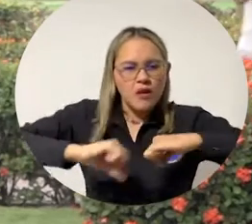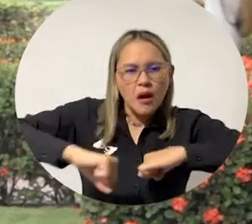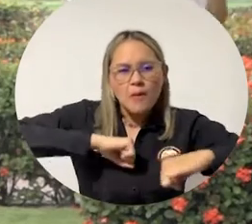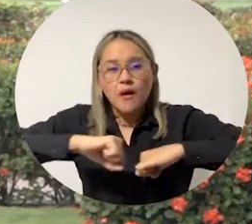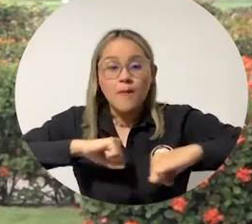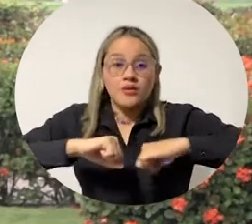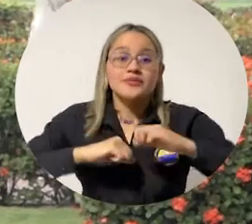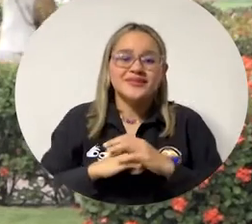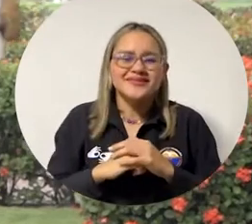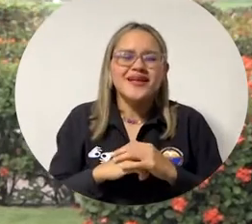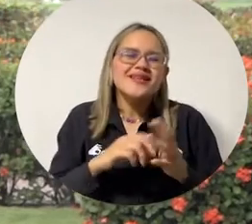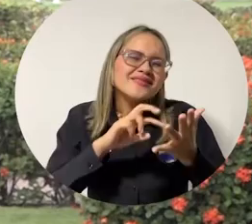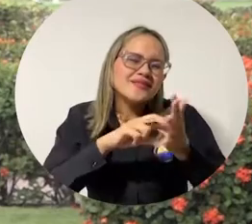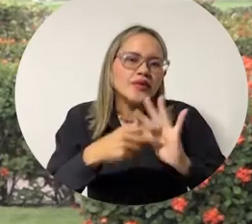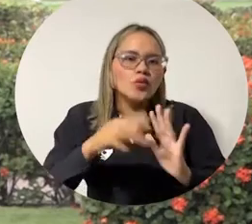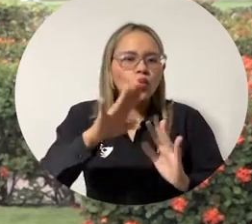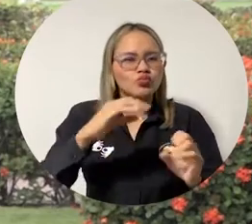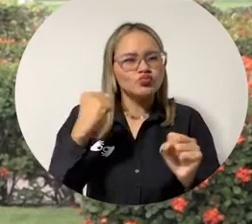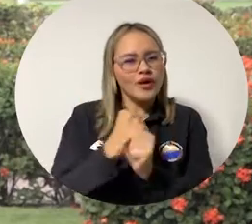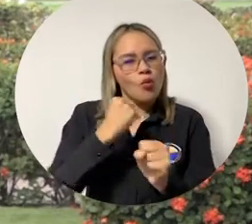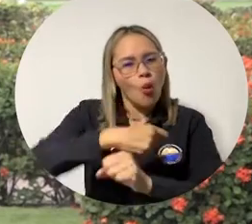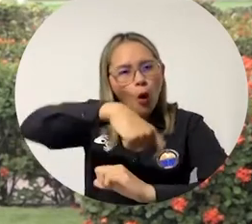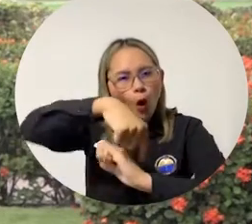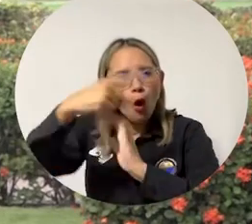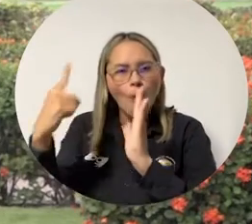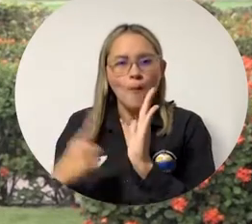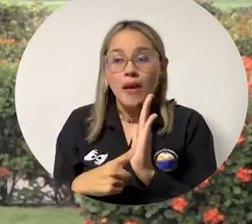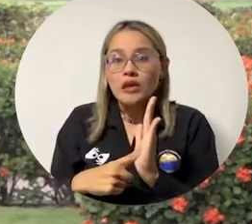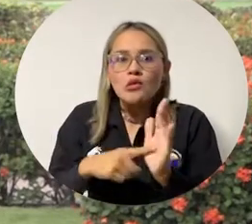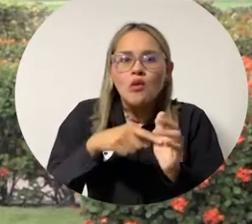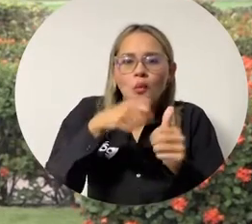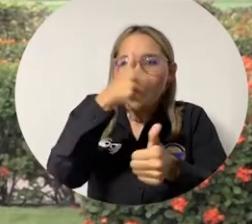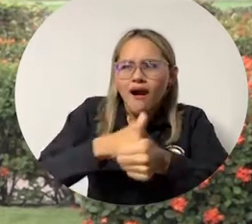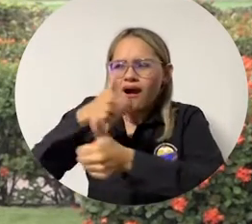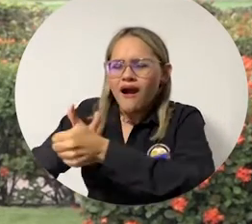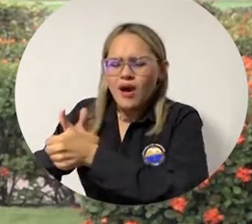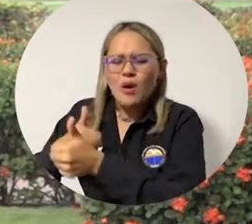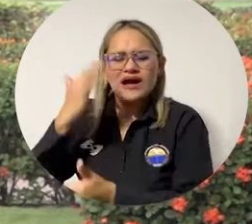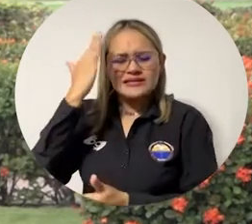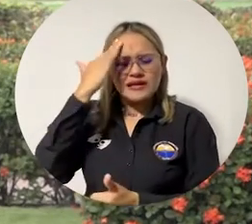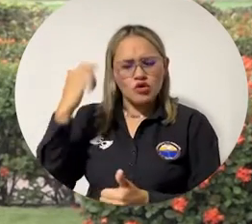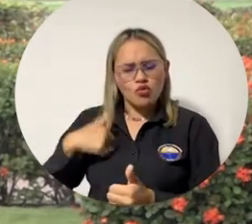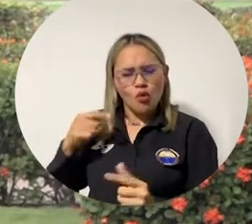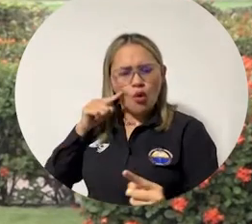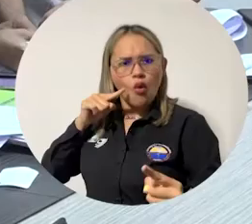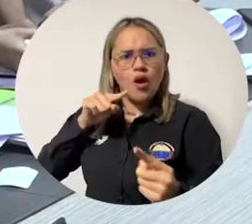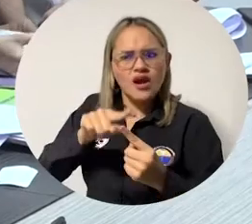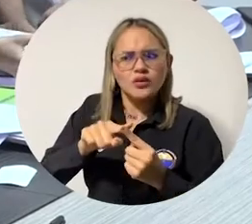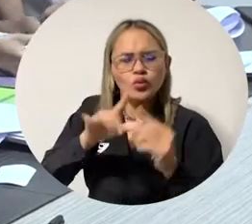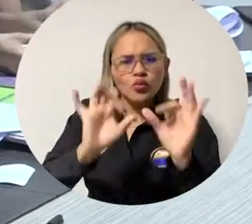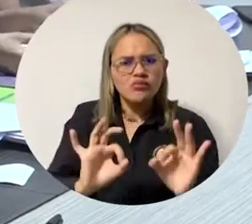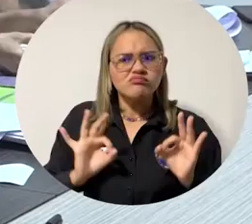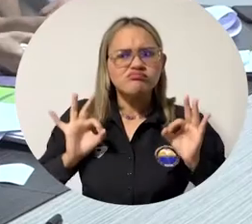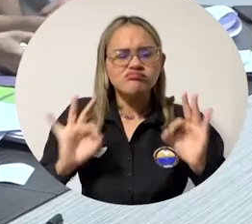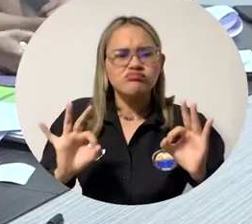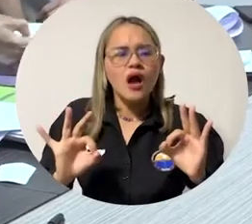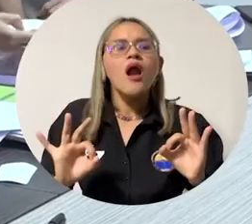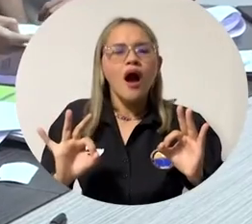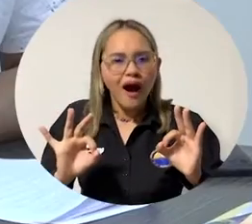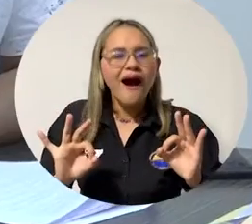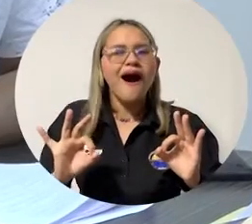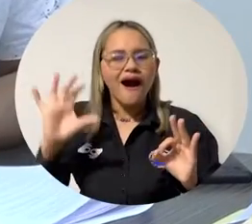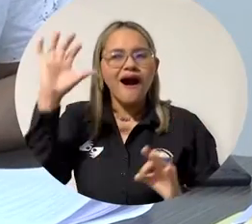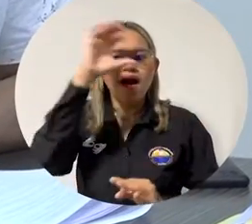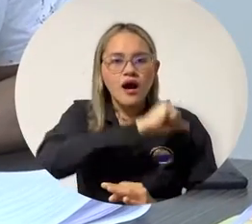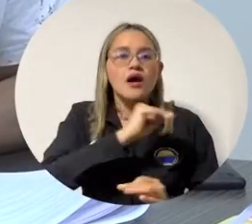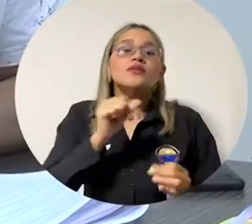Digamos, es un trabajo integral donde cada uno reconoce la importancia que tiene en el logro de los objetivos de la calidad académica de